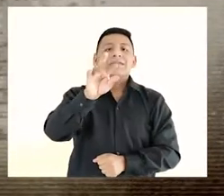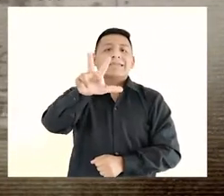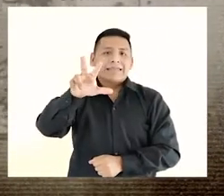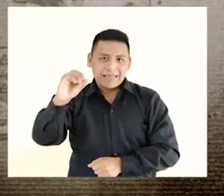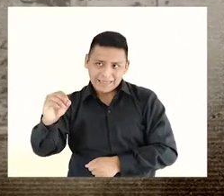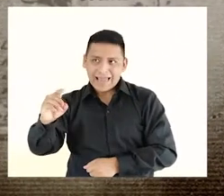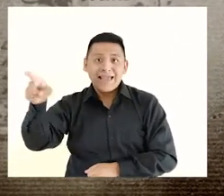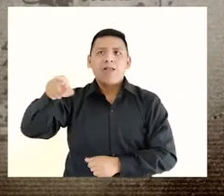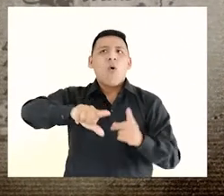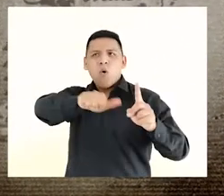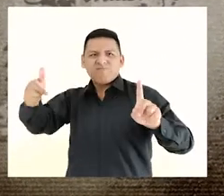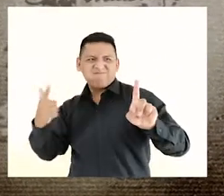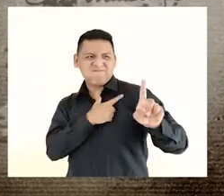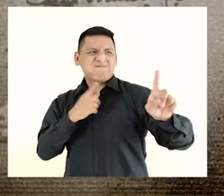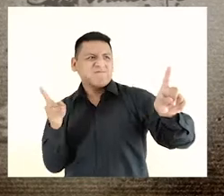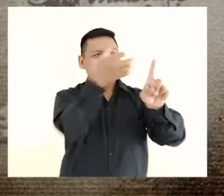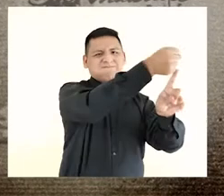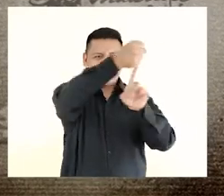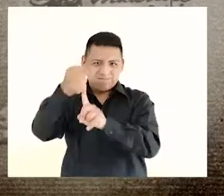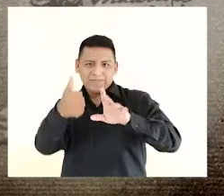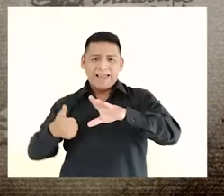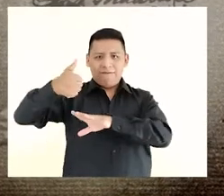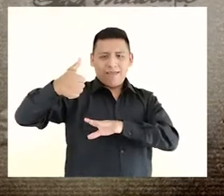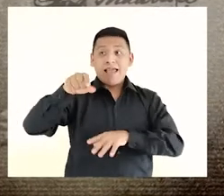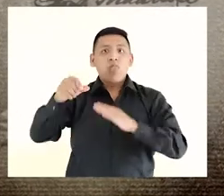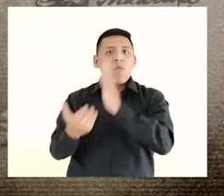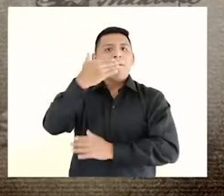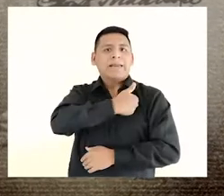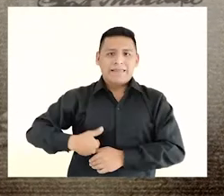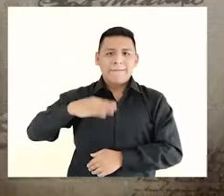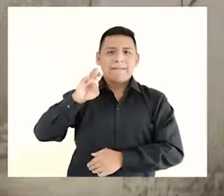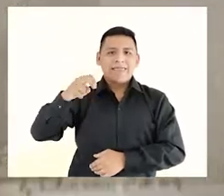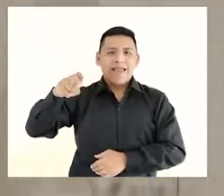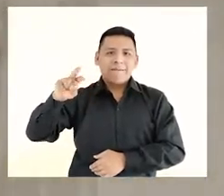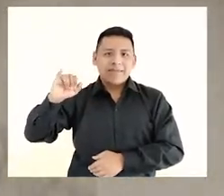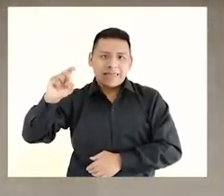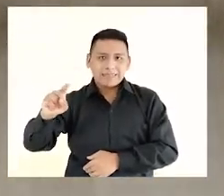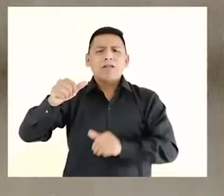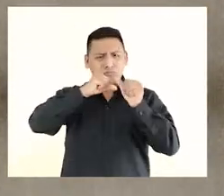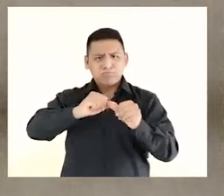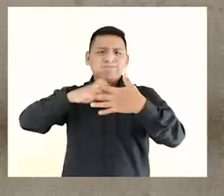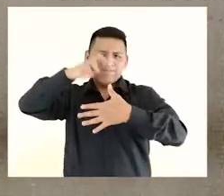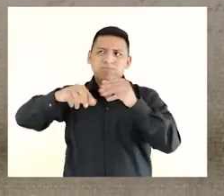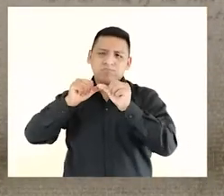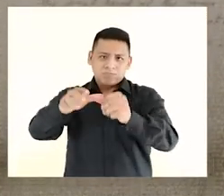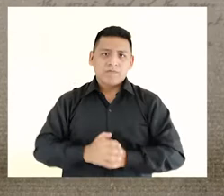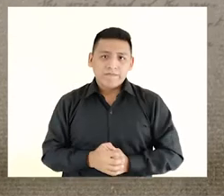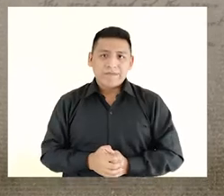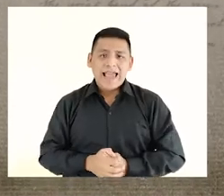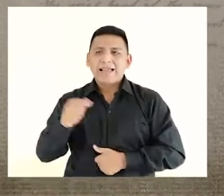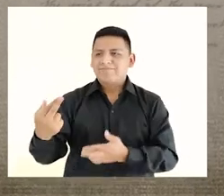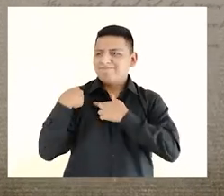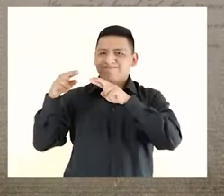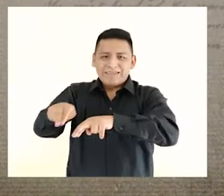1930, año del golpe de estado en 1936. El nuevo presidente Benavides decide continuar con las